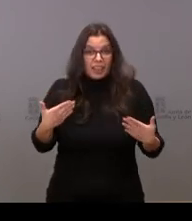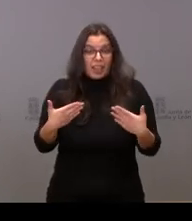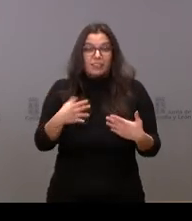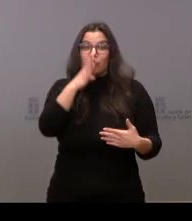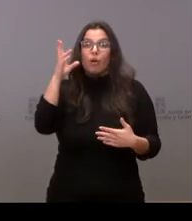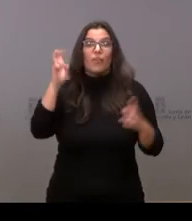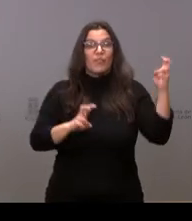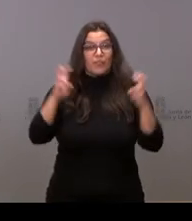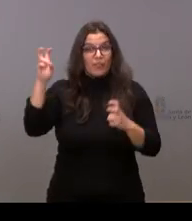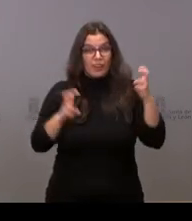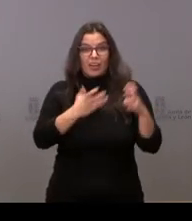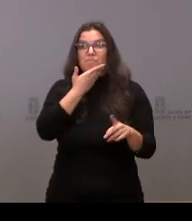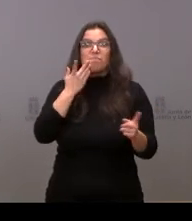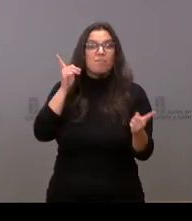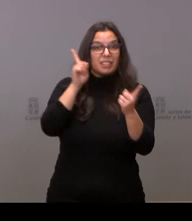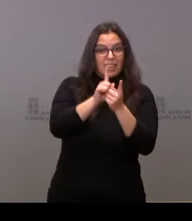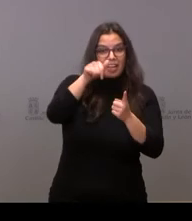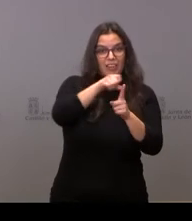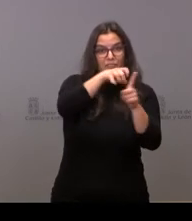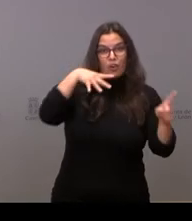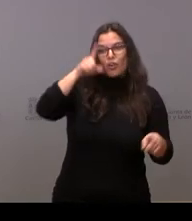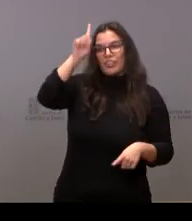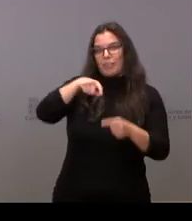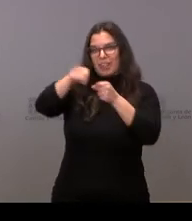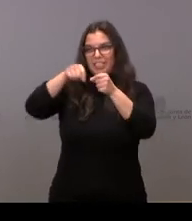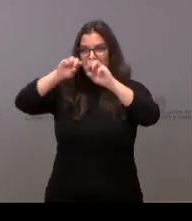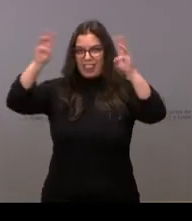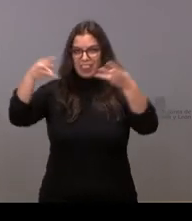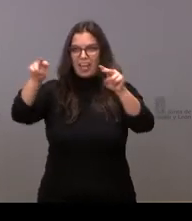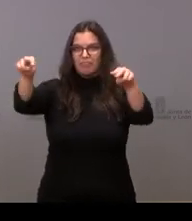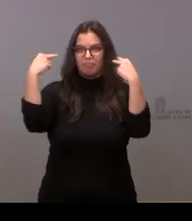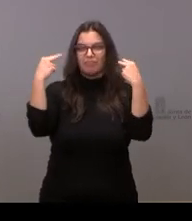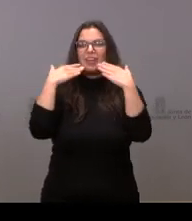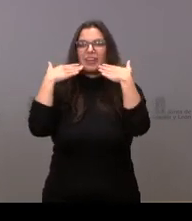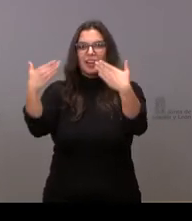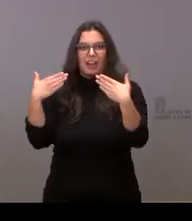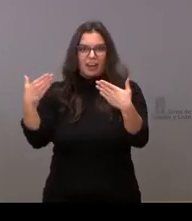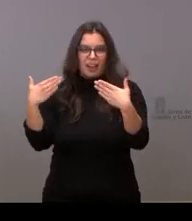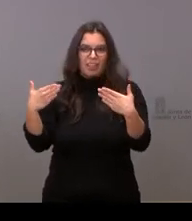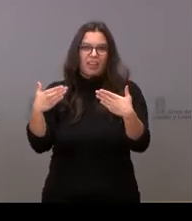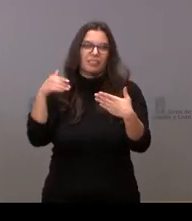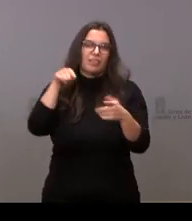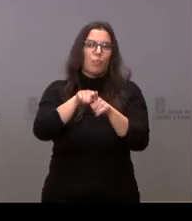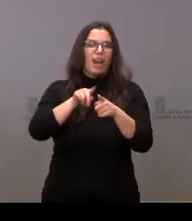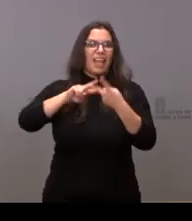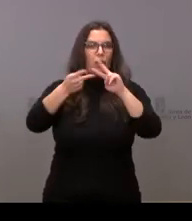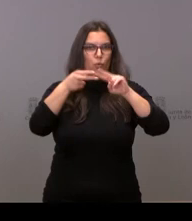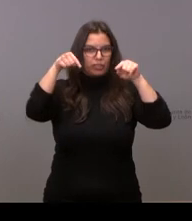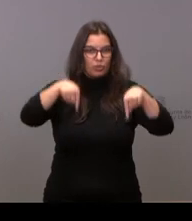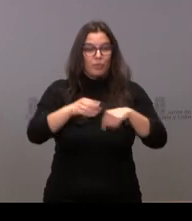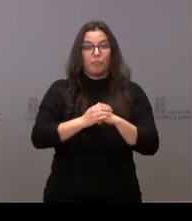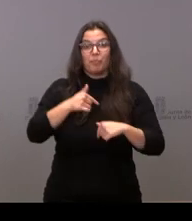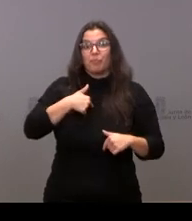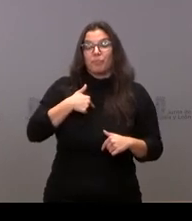acudir de manera presencial a este foro y de manera online a este punto de encuentro. Y, por mi